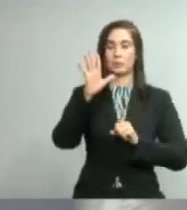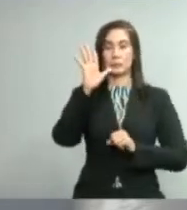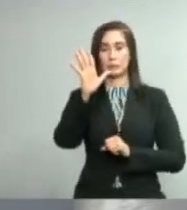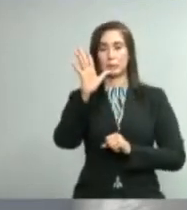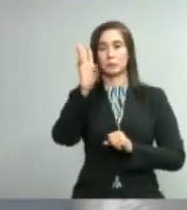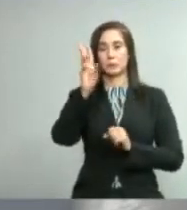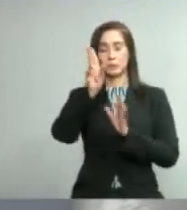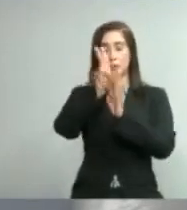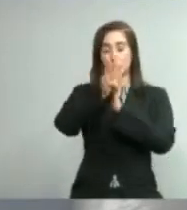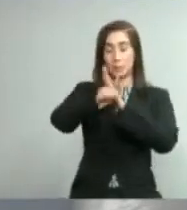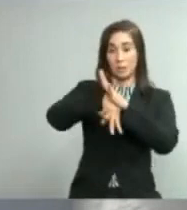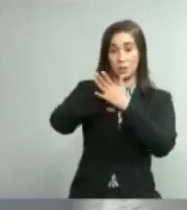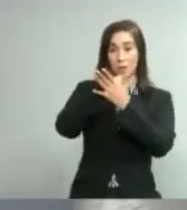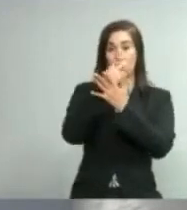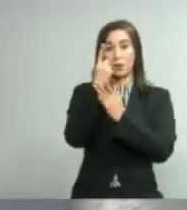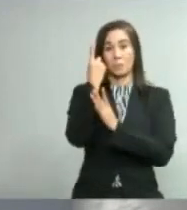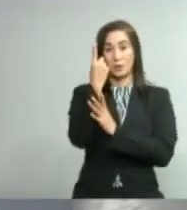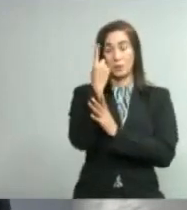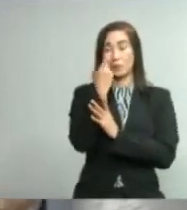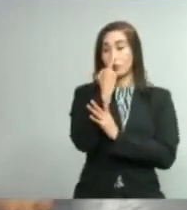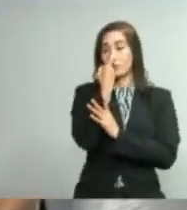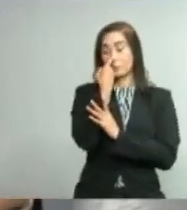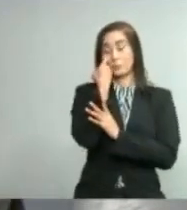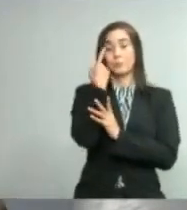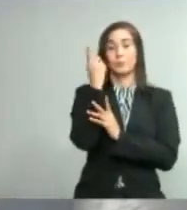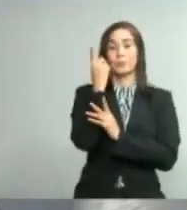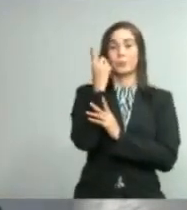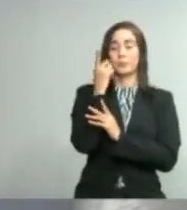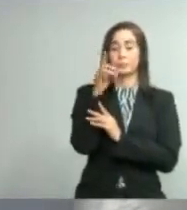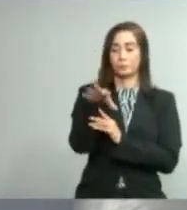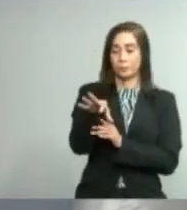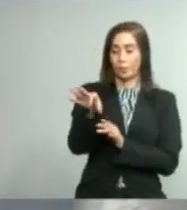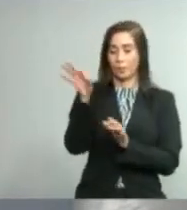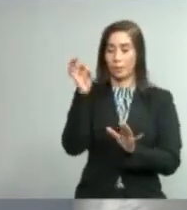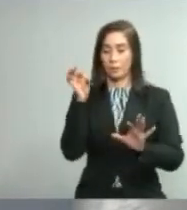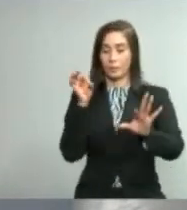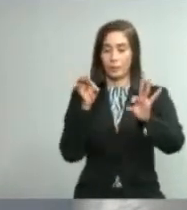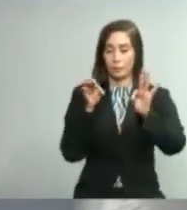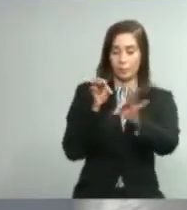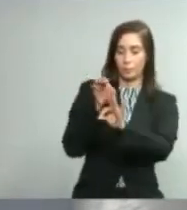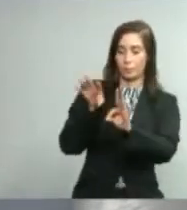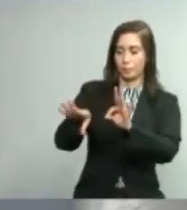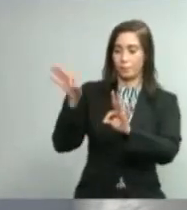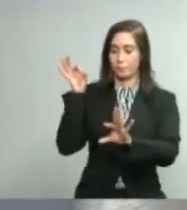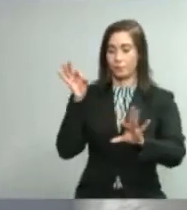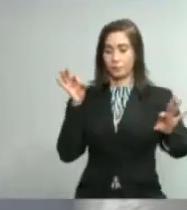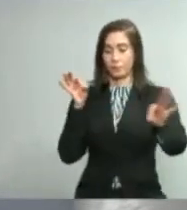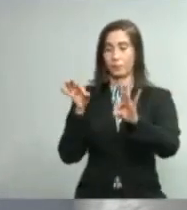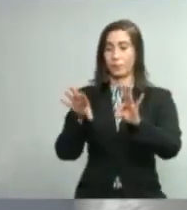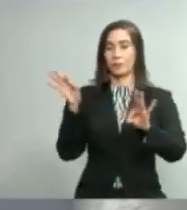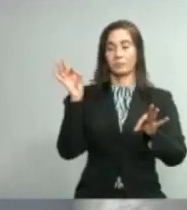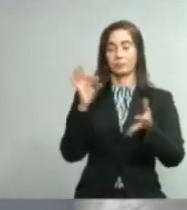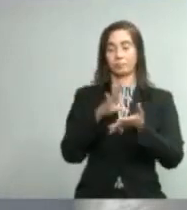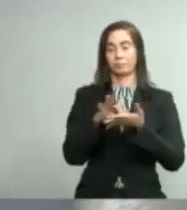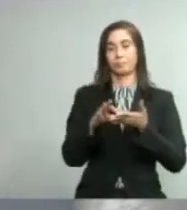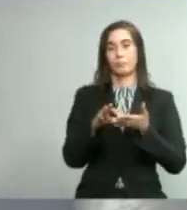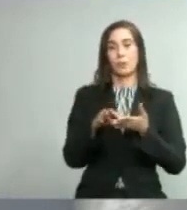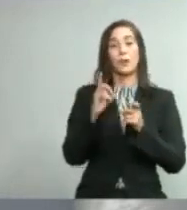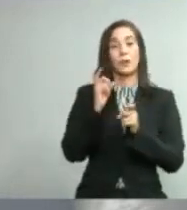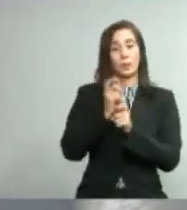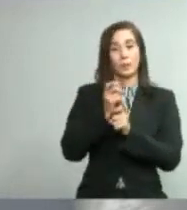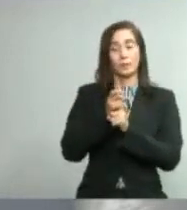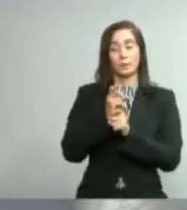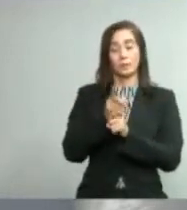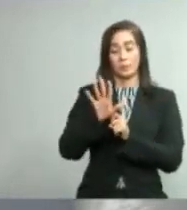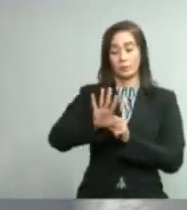o seis horas para una tirada, se pasa en la extracción manual de las muestras. Eso